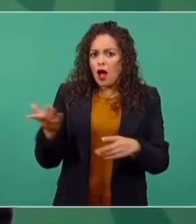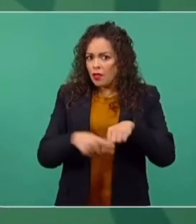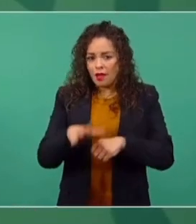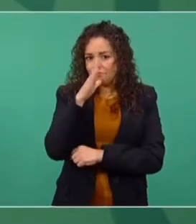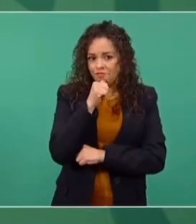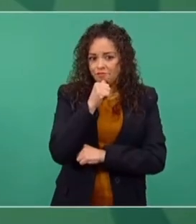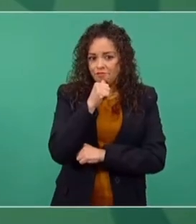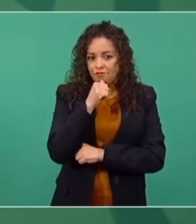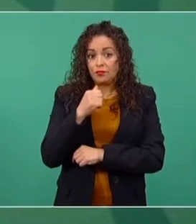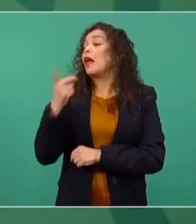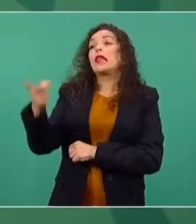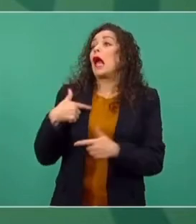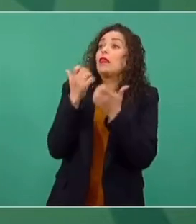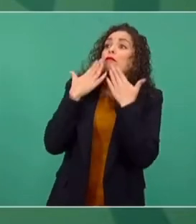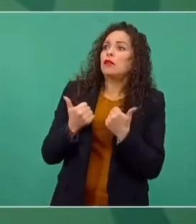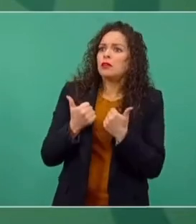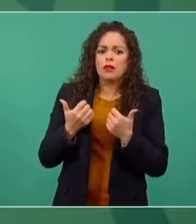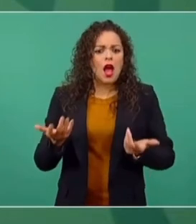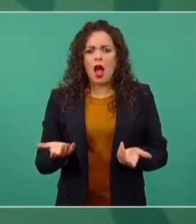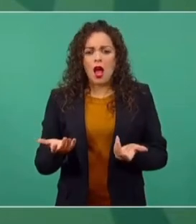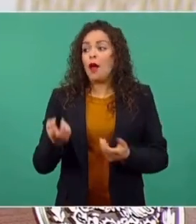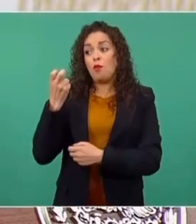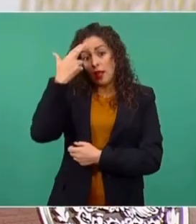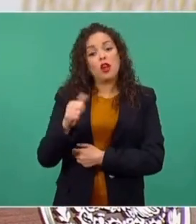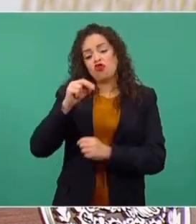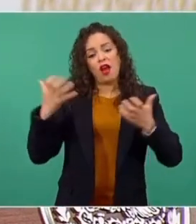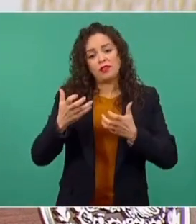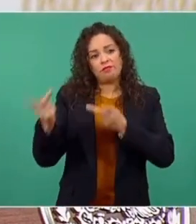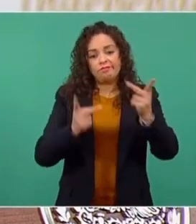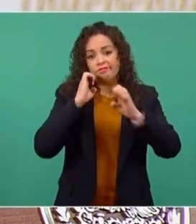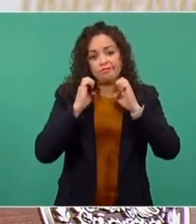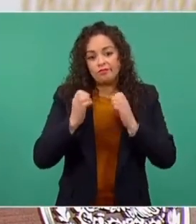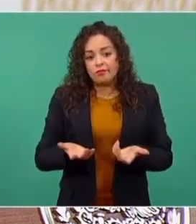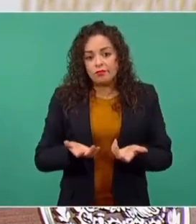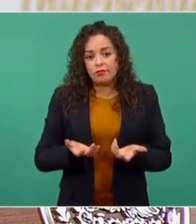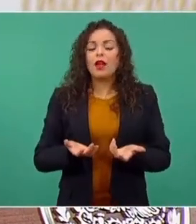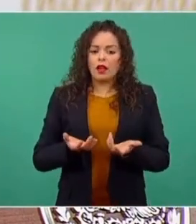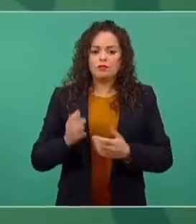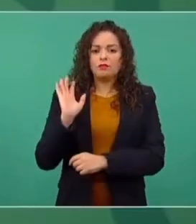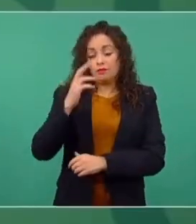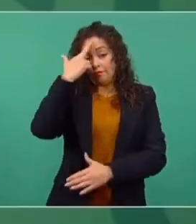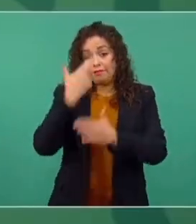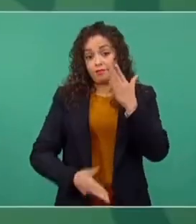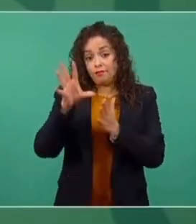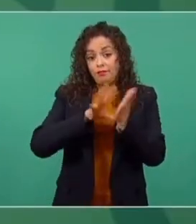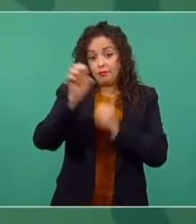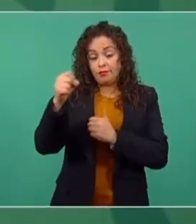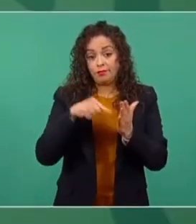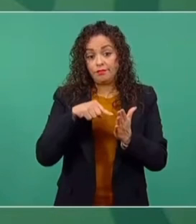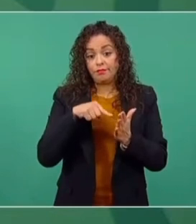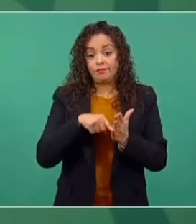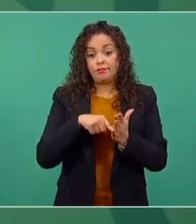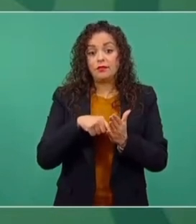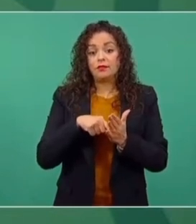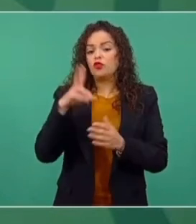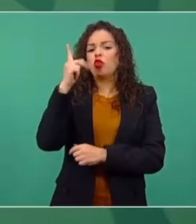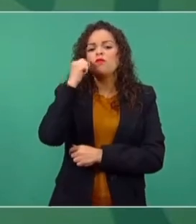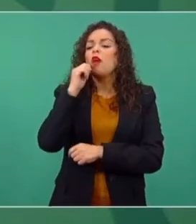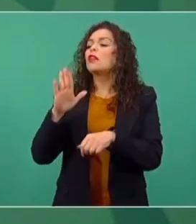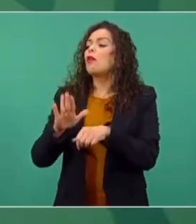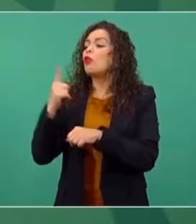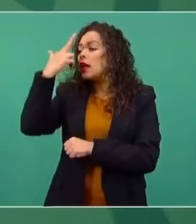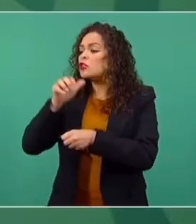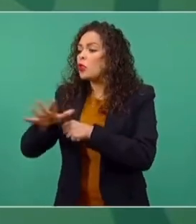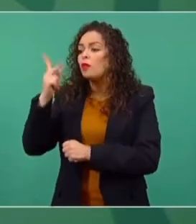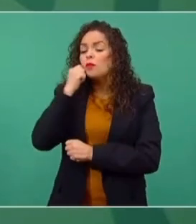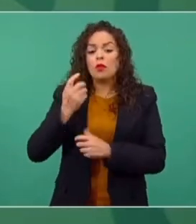Se dice, ah, es que no tenemos dinero. Ah, y por eso no lo vamos a hacer. Pues, están violando la Constitución, independientemente de cualquier cosa. Si no lo